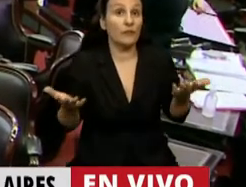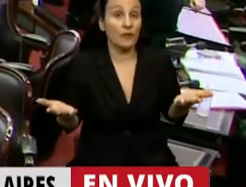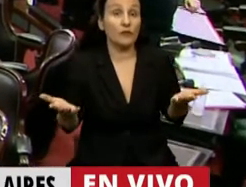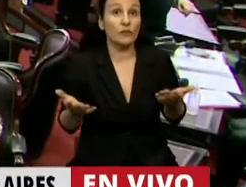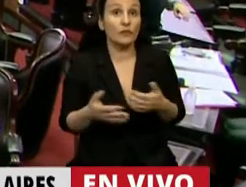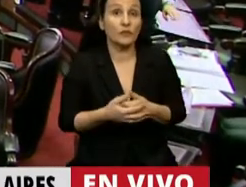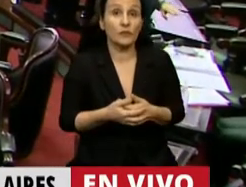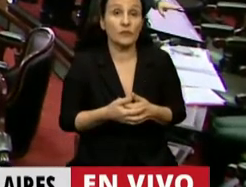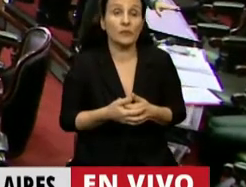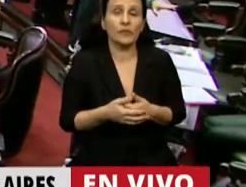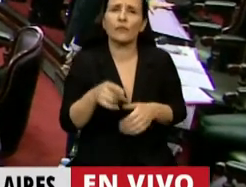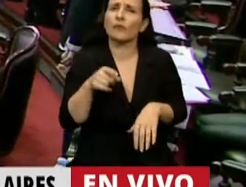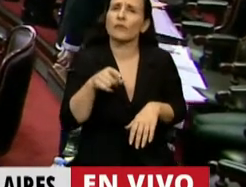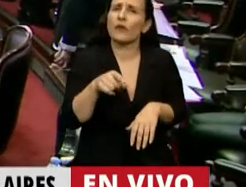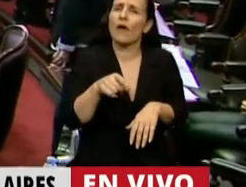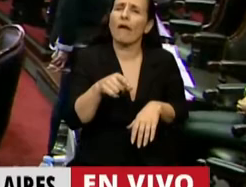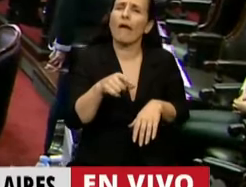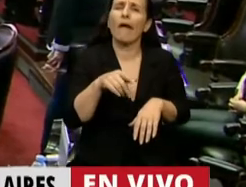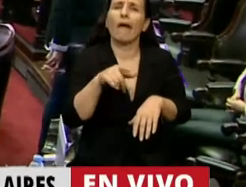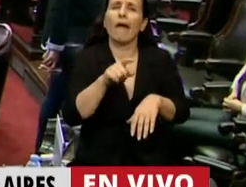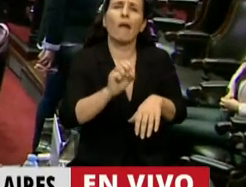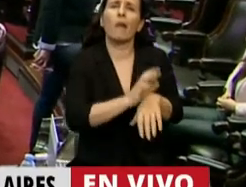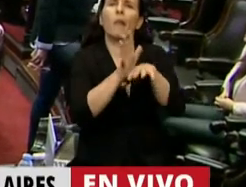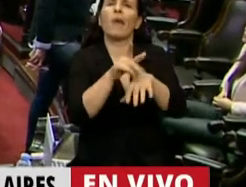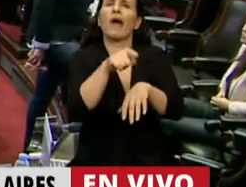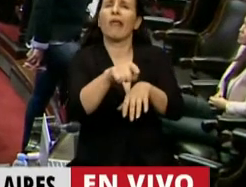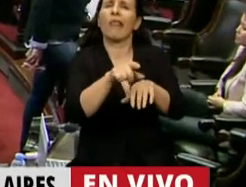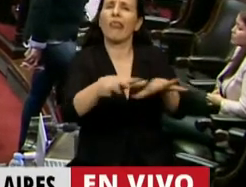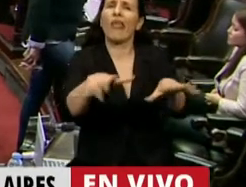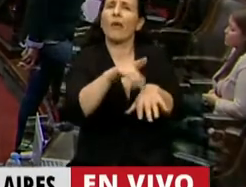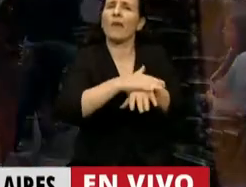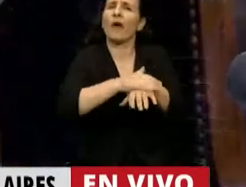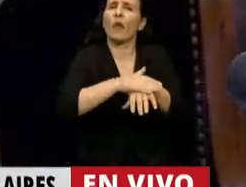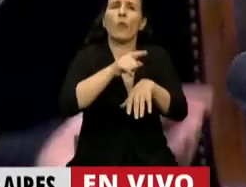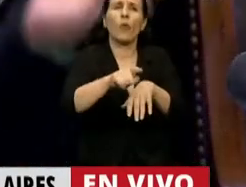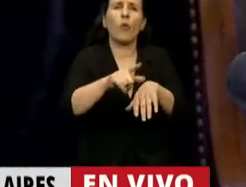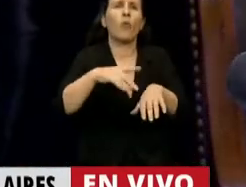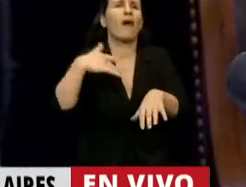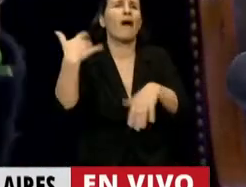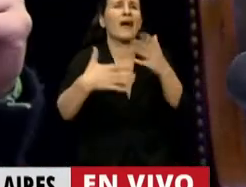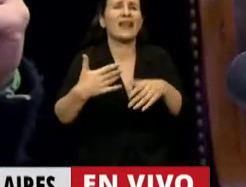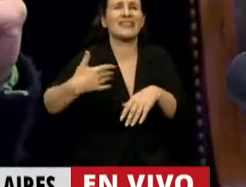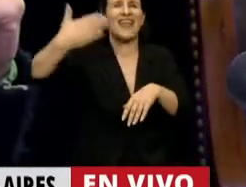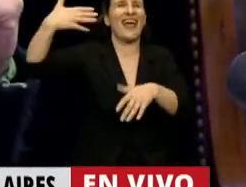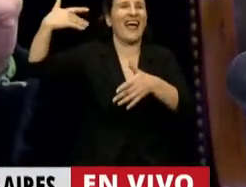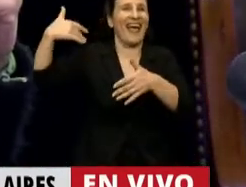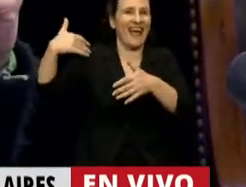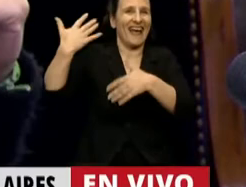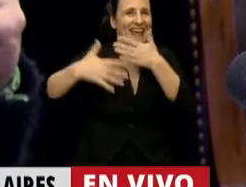Entonces, no se le puede achacar a la pandemia el cuadro general de una crisis que era preexistente.